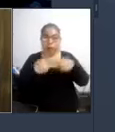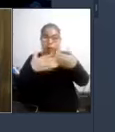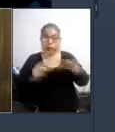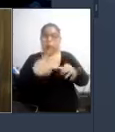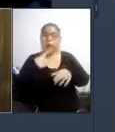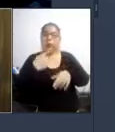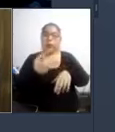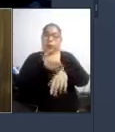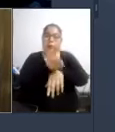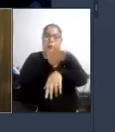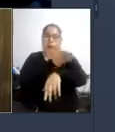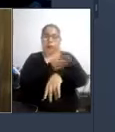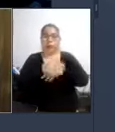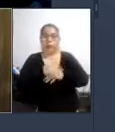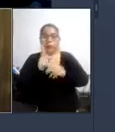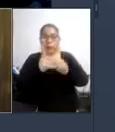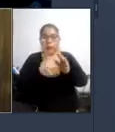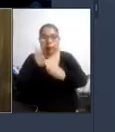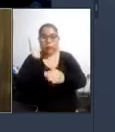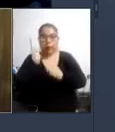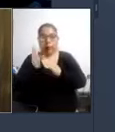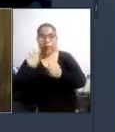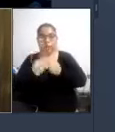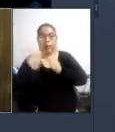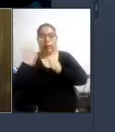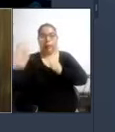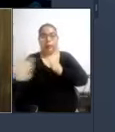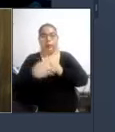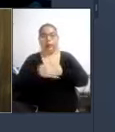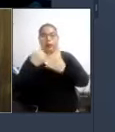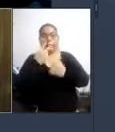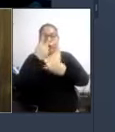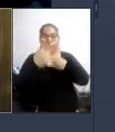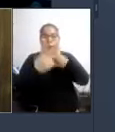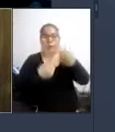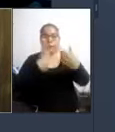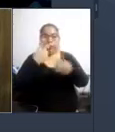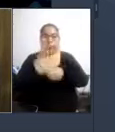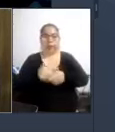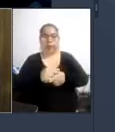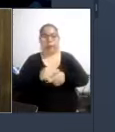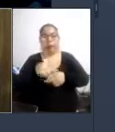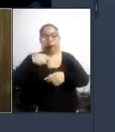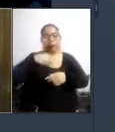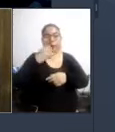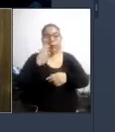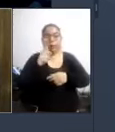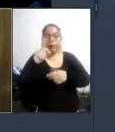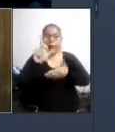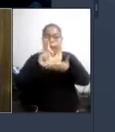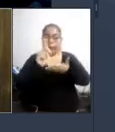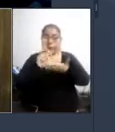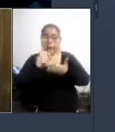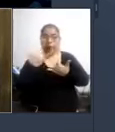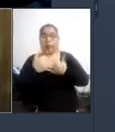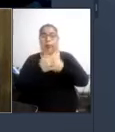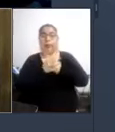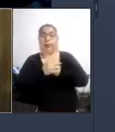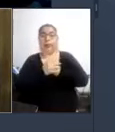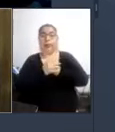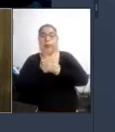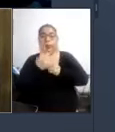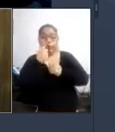anteriormente y sin ir tan lejos pues basta visitar los lugares de la periferia de la capital y